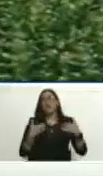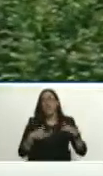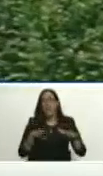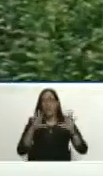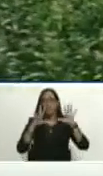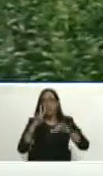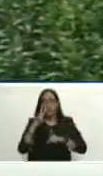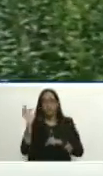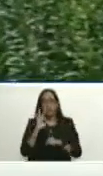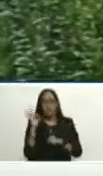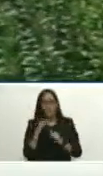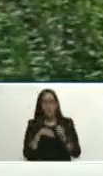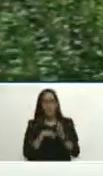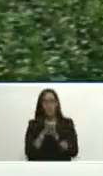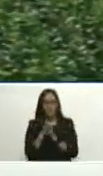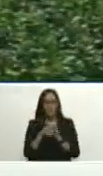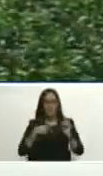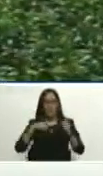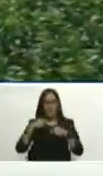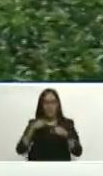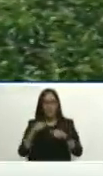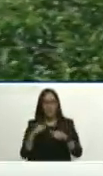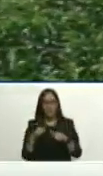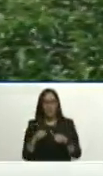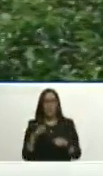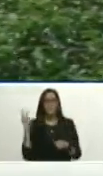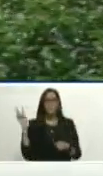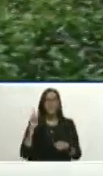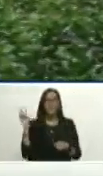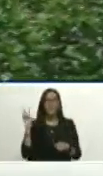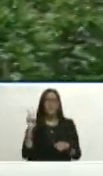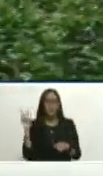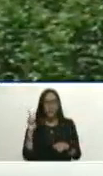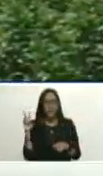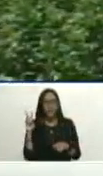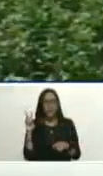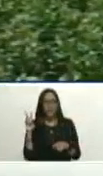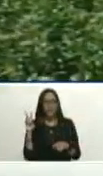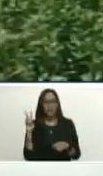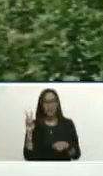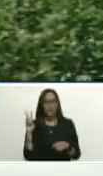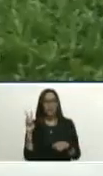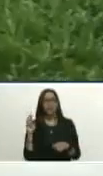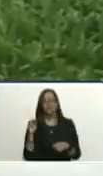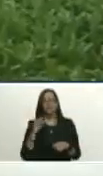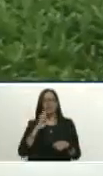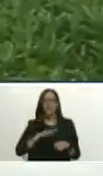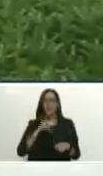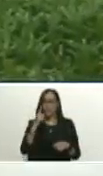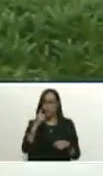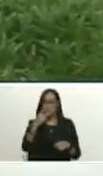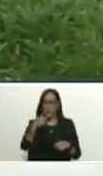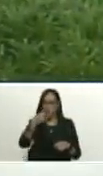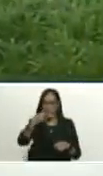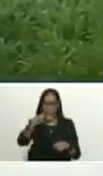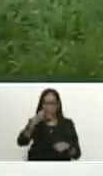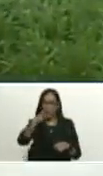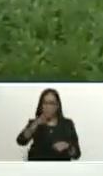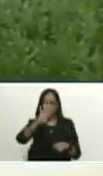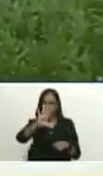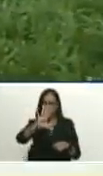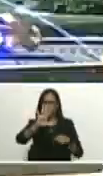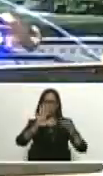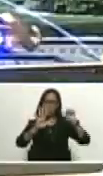de crecimiento de las importaciones Venezuela aquí estamos 1, 2, 3, 4, 5, 6,